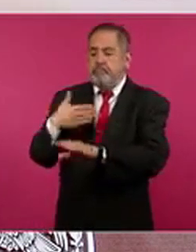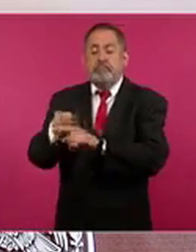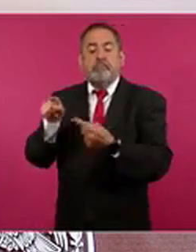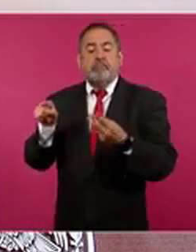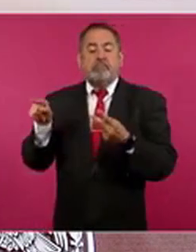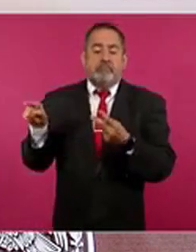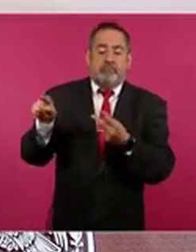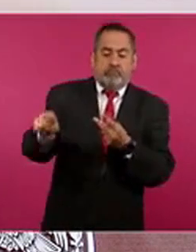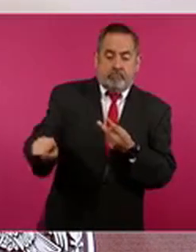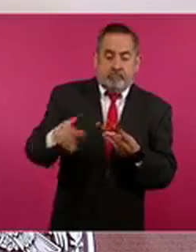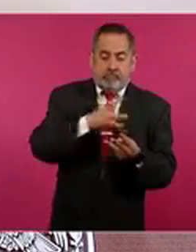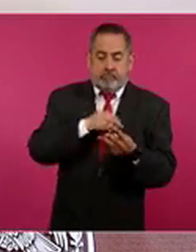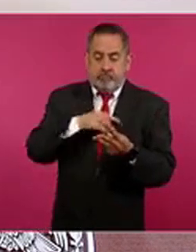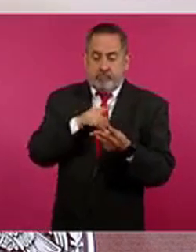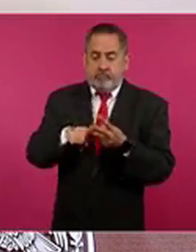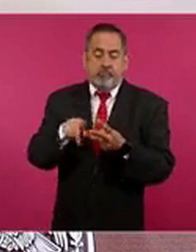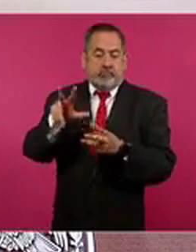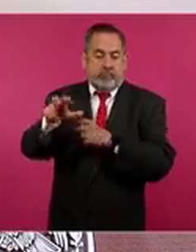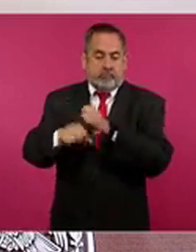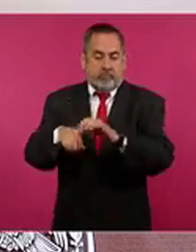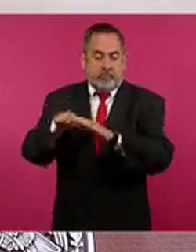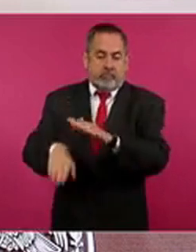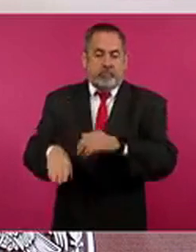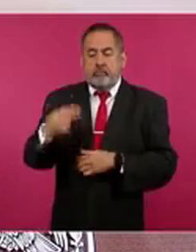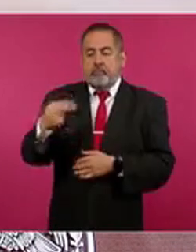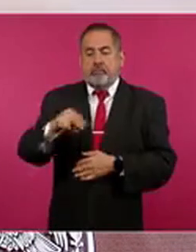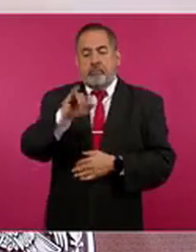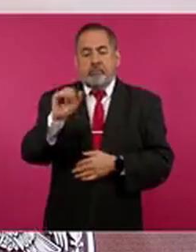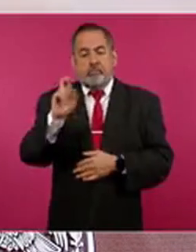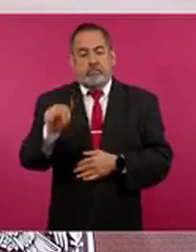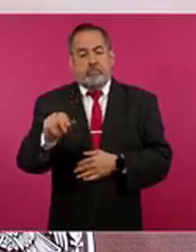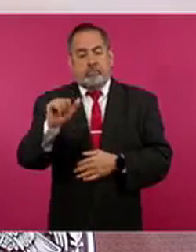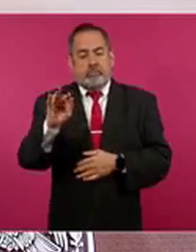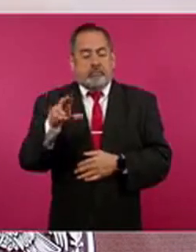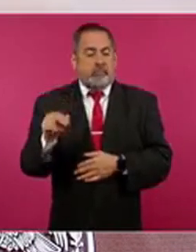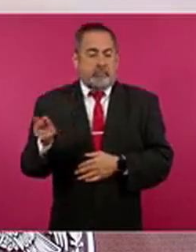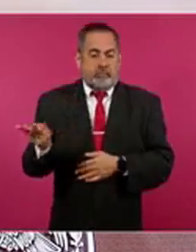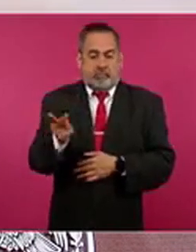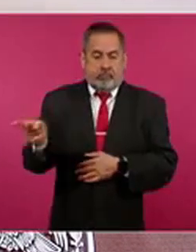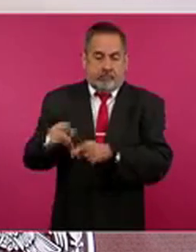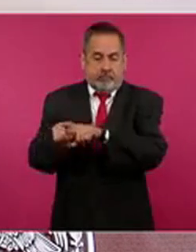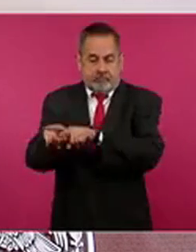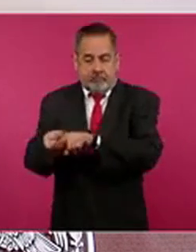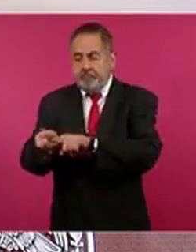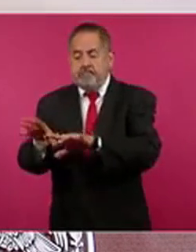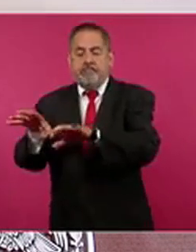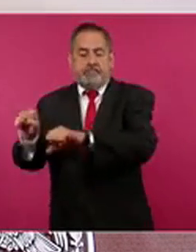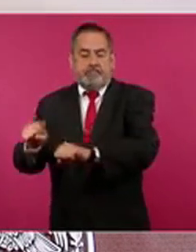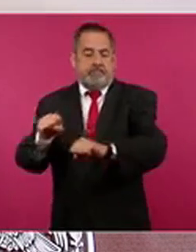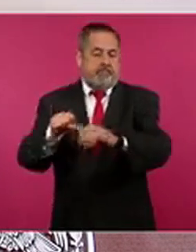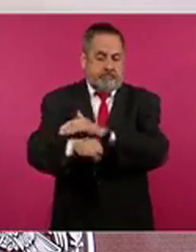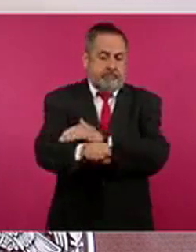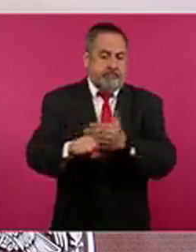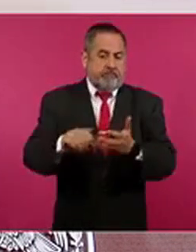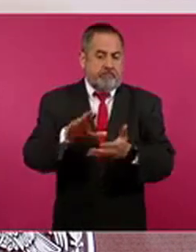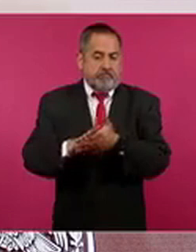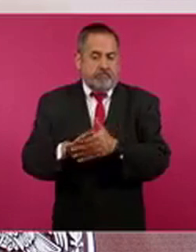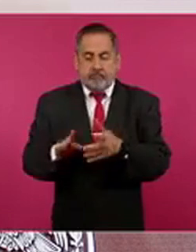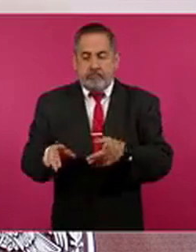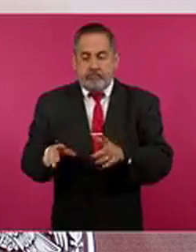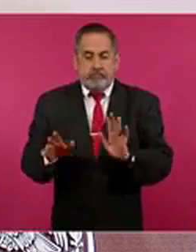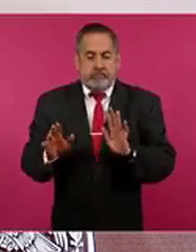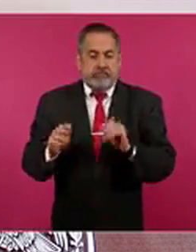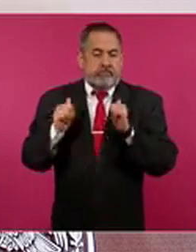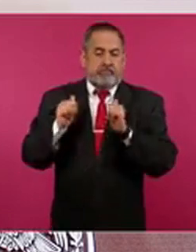de Ana Rosa, él es menor de edad, Juan Alfredo. Ambos hermanos ya entonces se encontraban dados de alta y fuera de peligro.